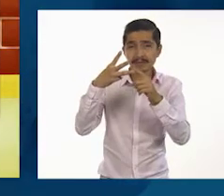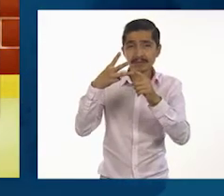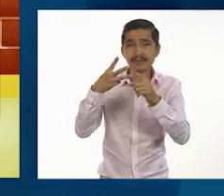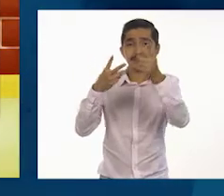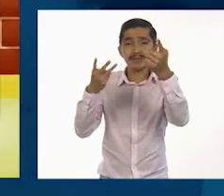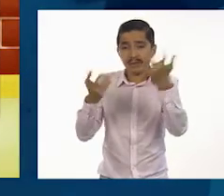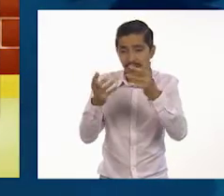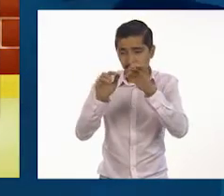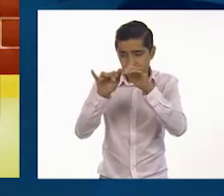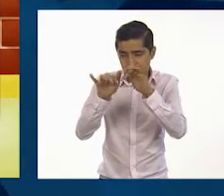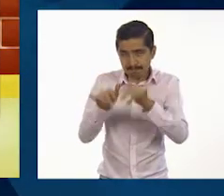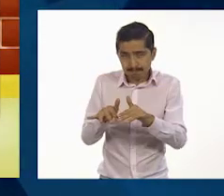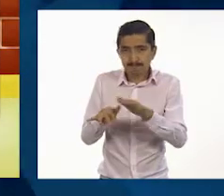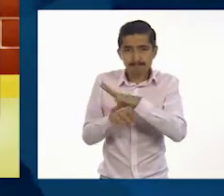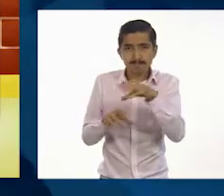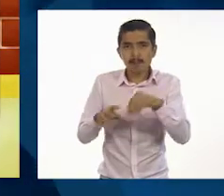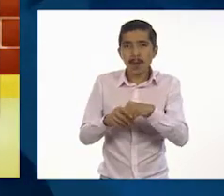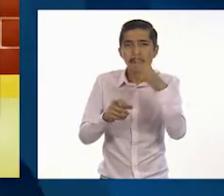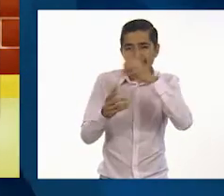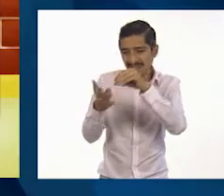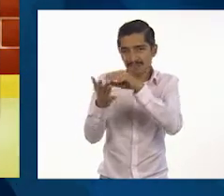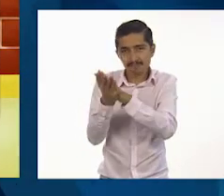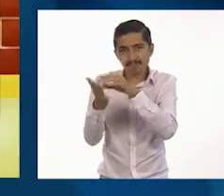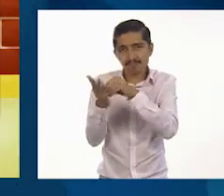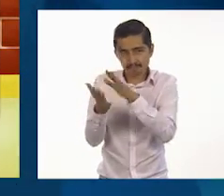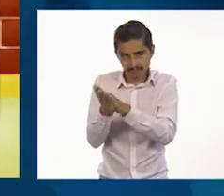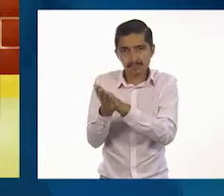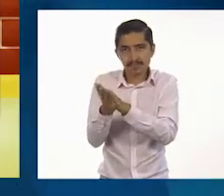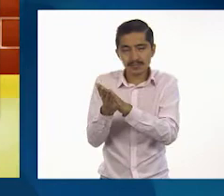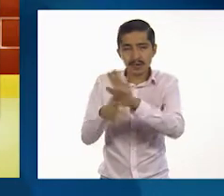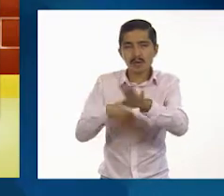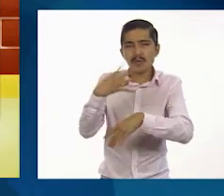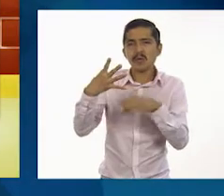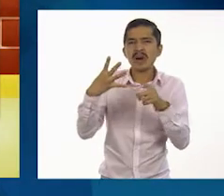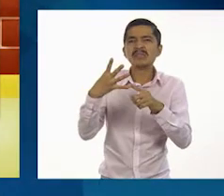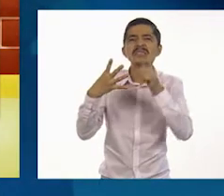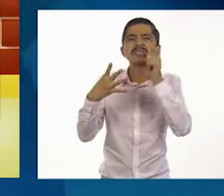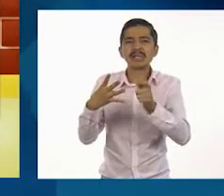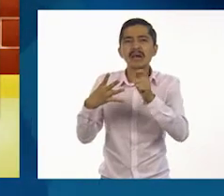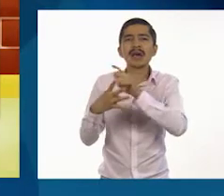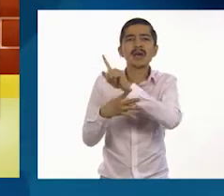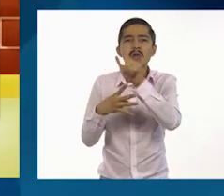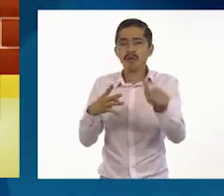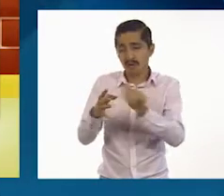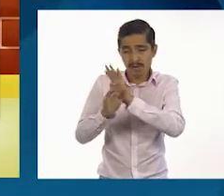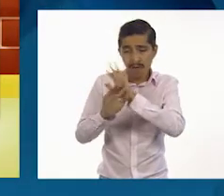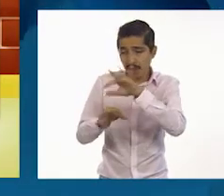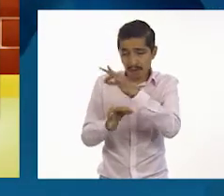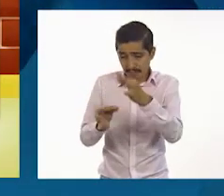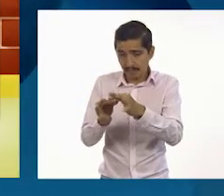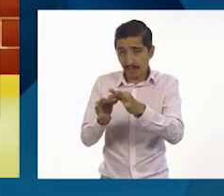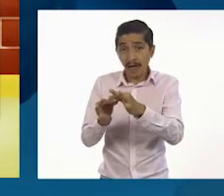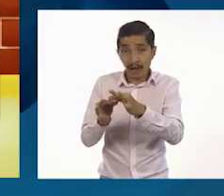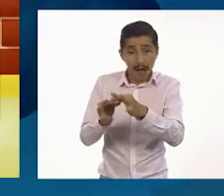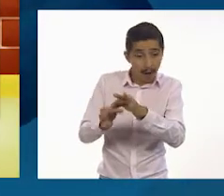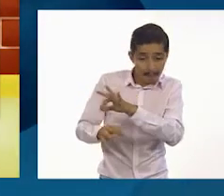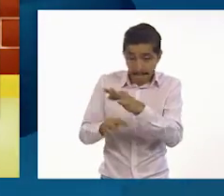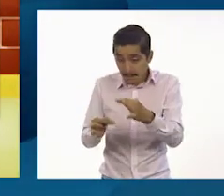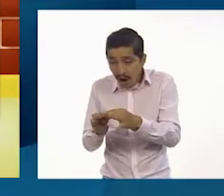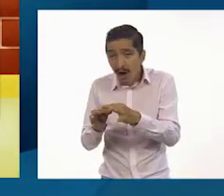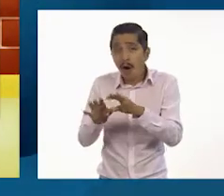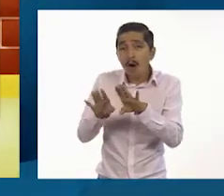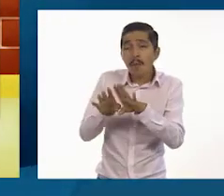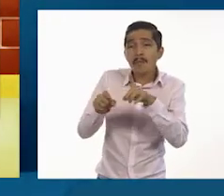Redactar los artículos para el boletín. 4. Editar los artículos, el contenido, el